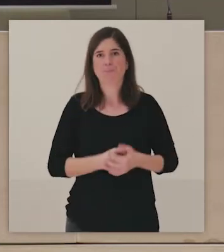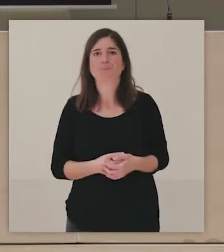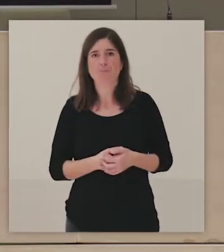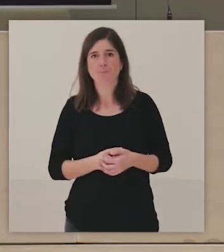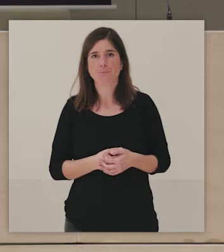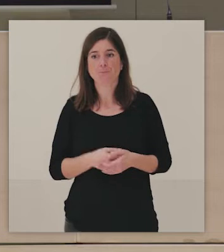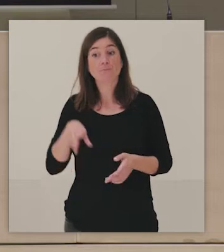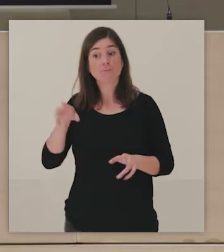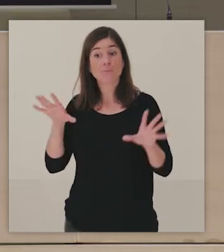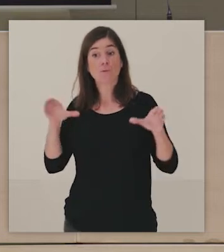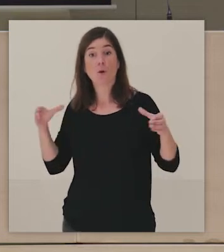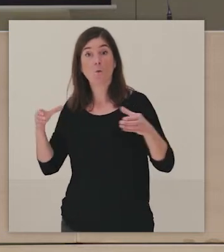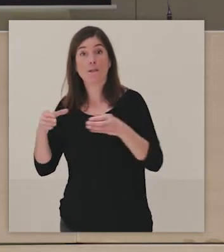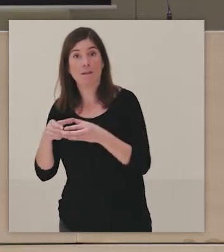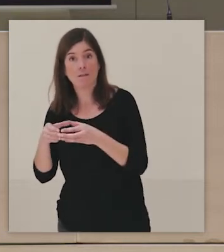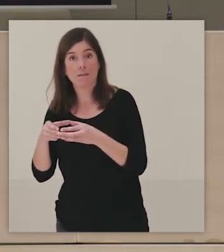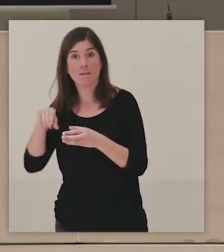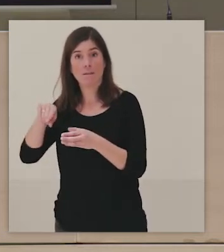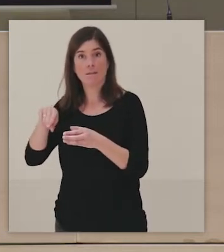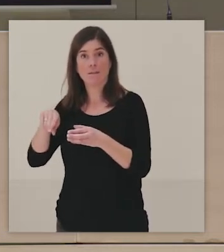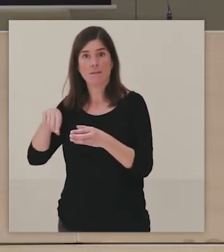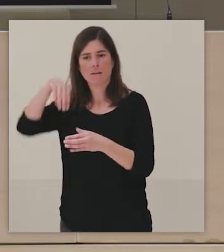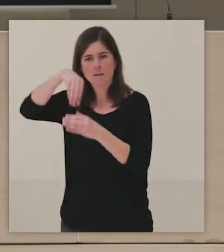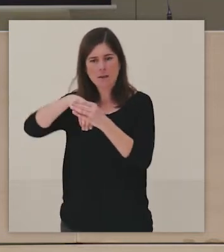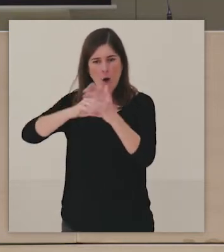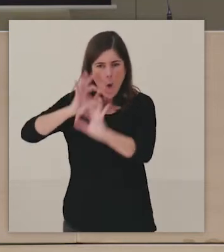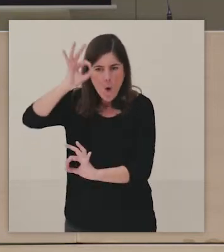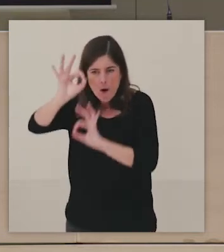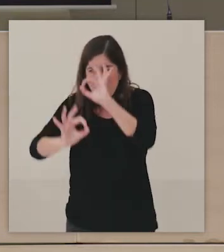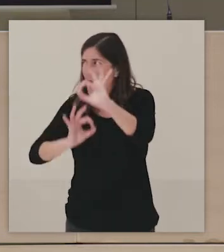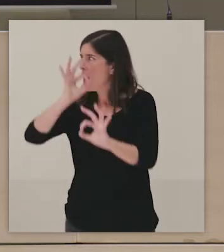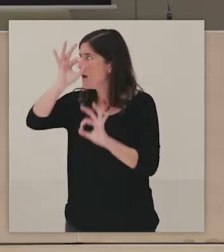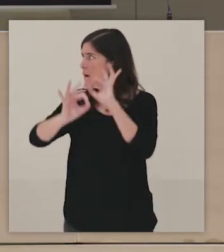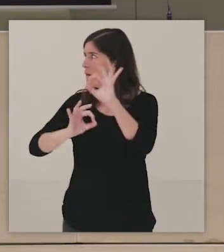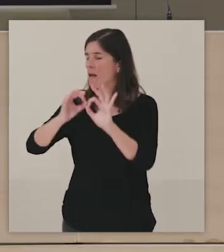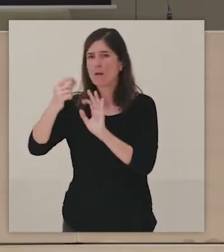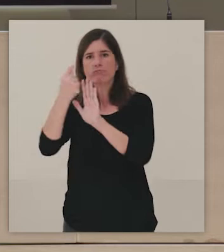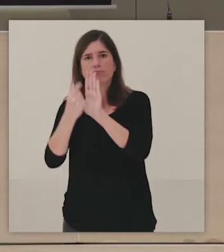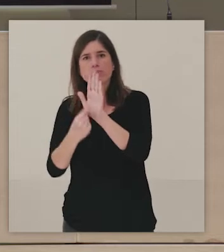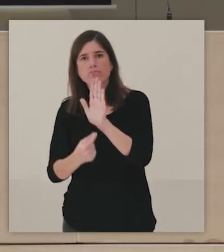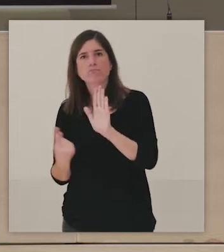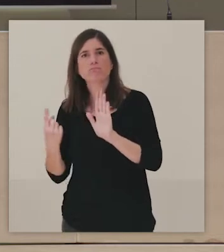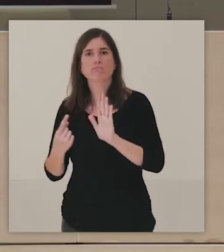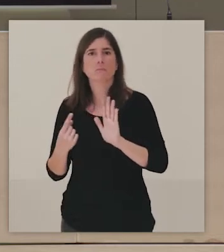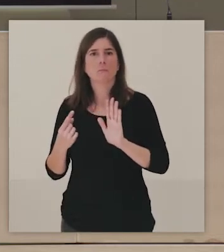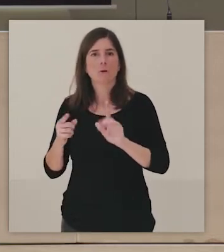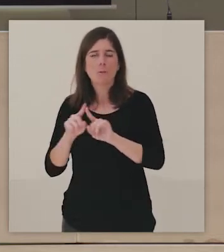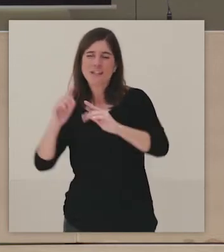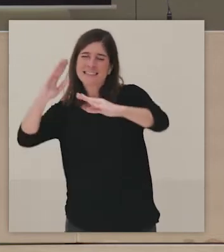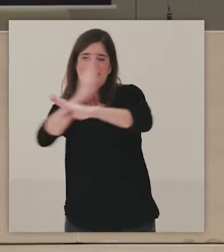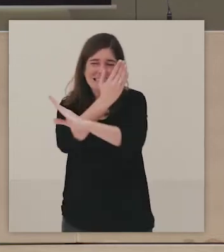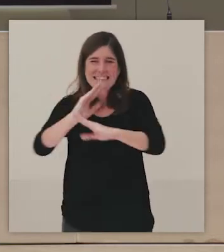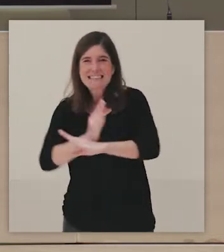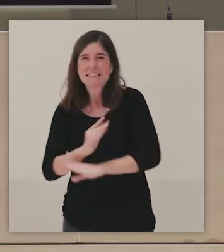dentro de comunidad aquí tenéis esa organización de la que os hablaba. No tanto